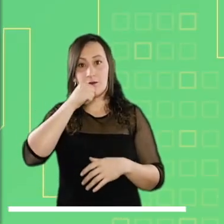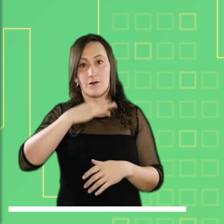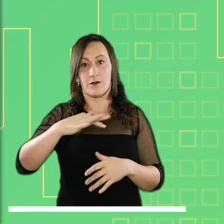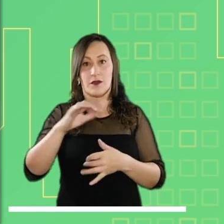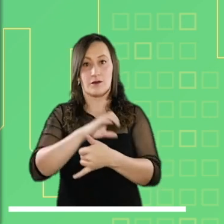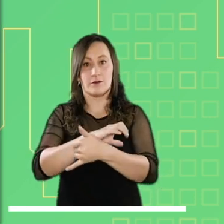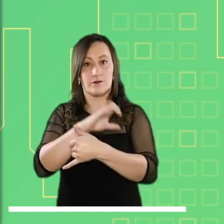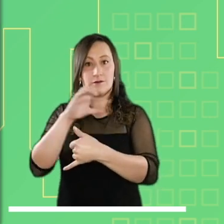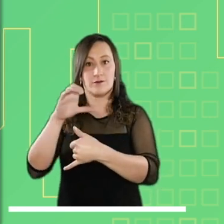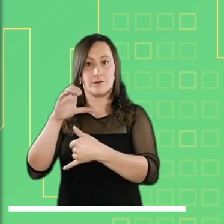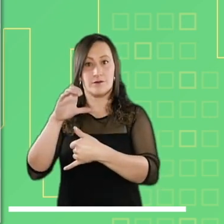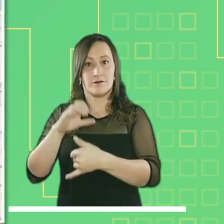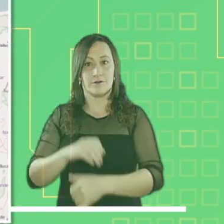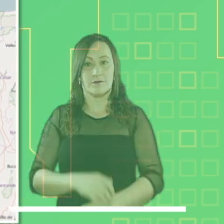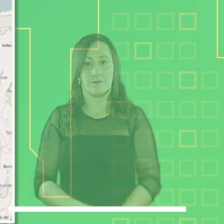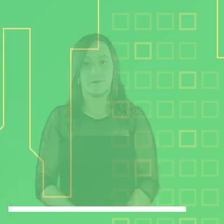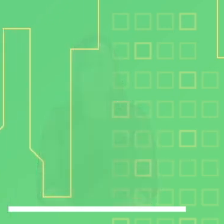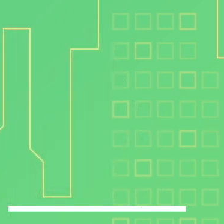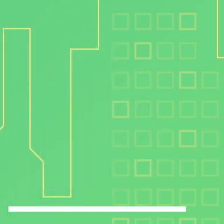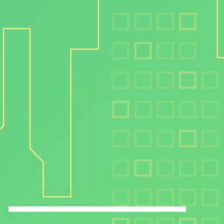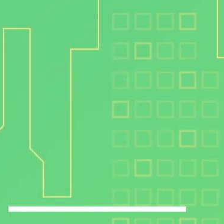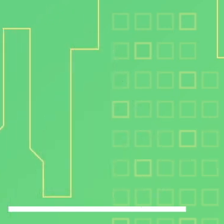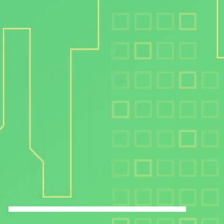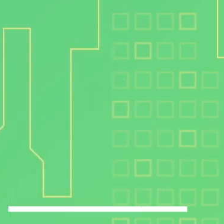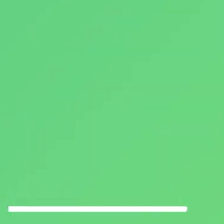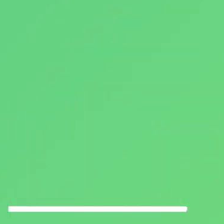lluvioso en el occidente del Mar Caribe.